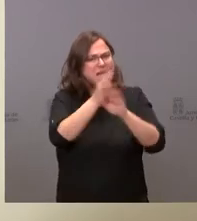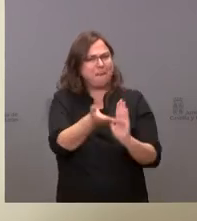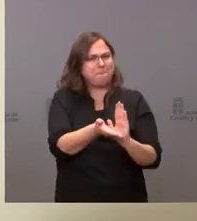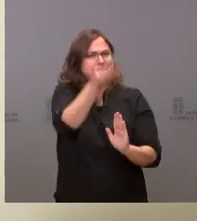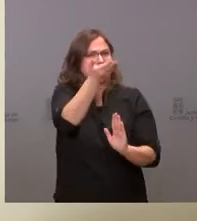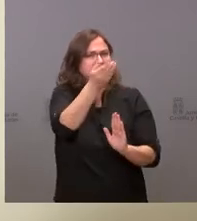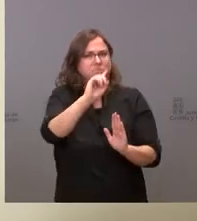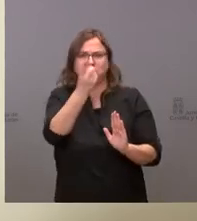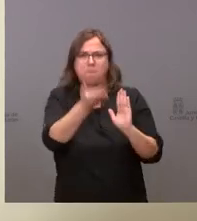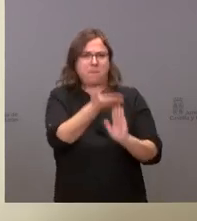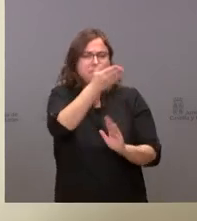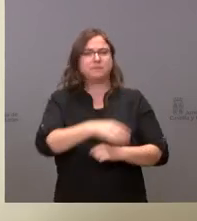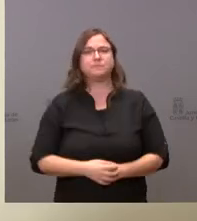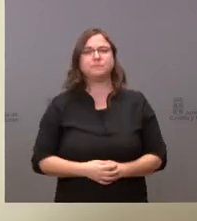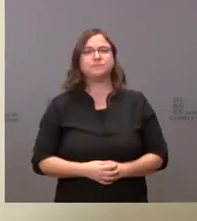crece.